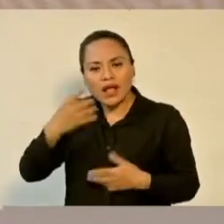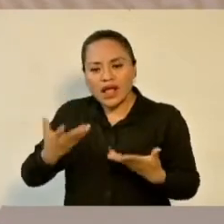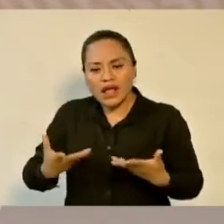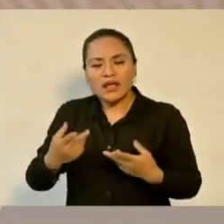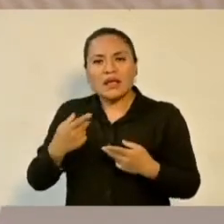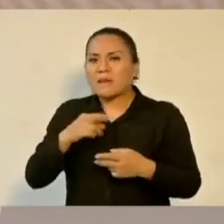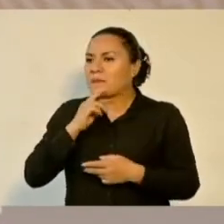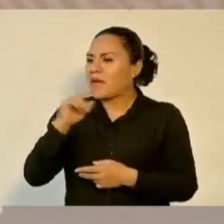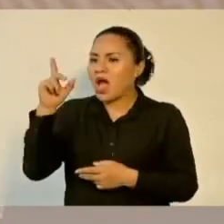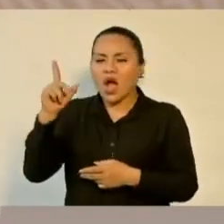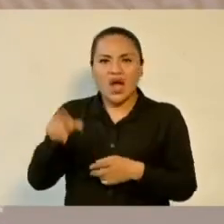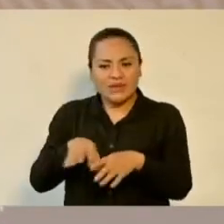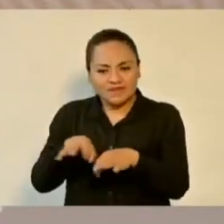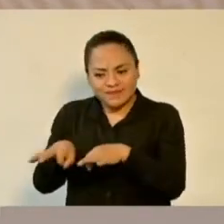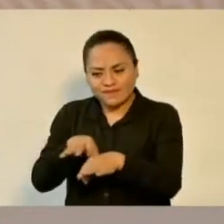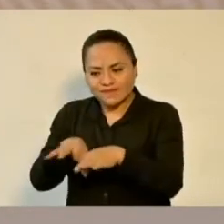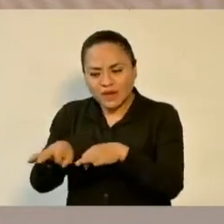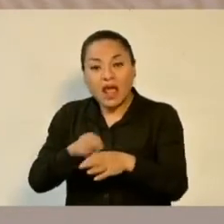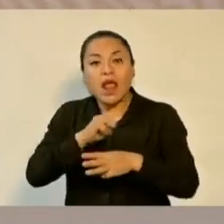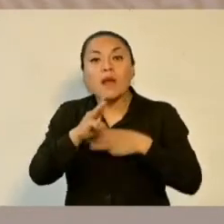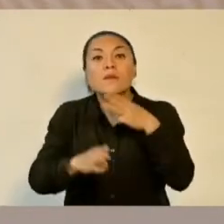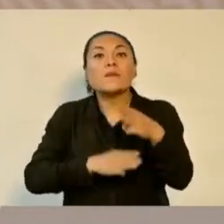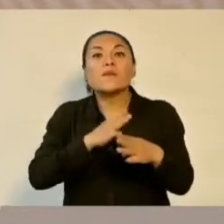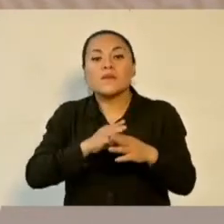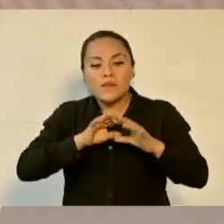trabajadores de la construcción en el mundo.